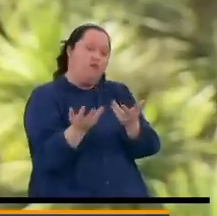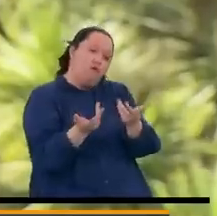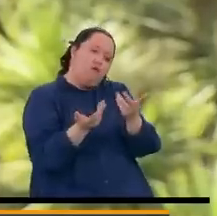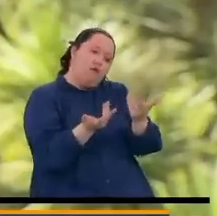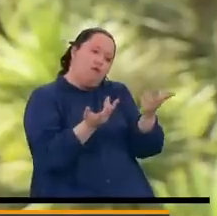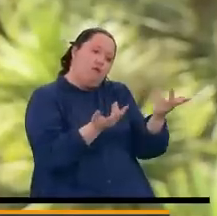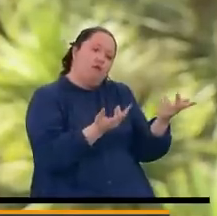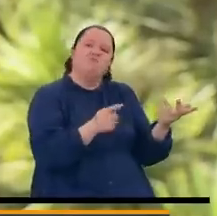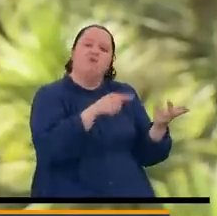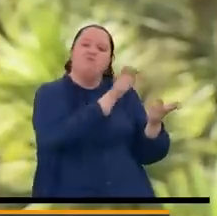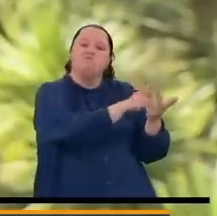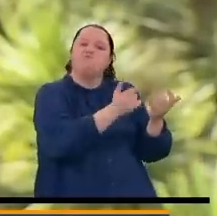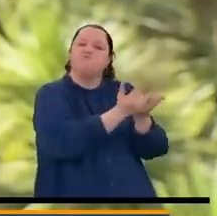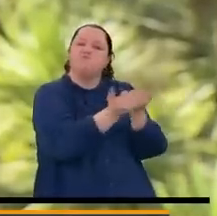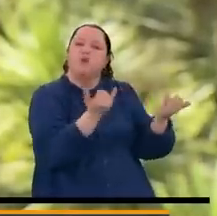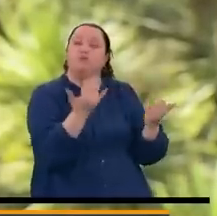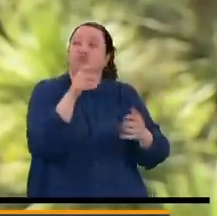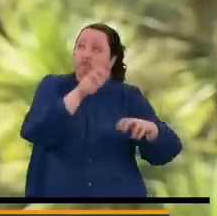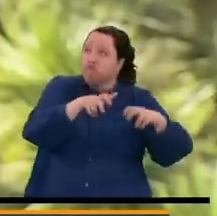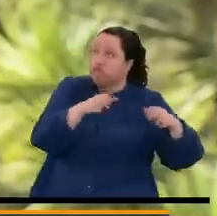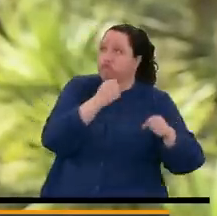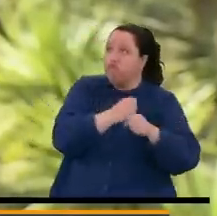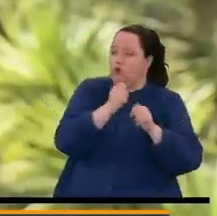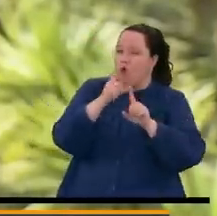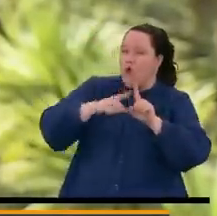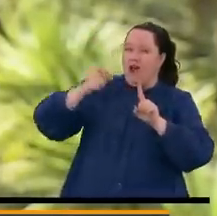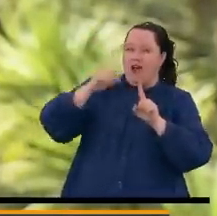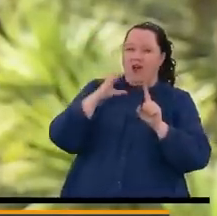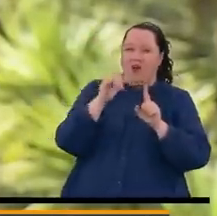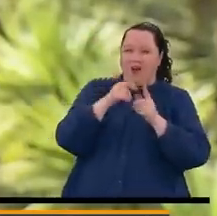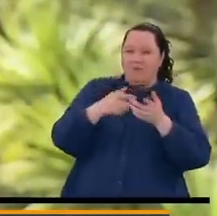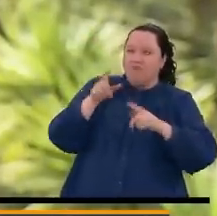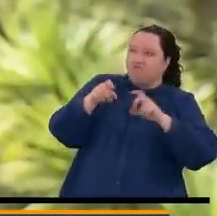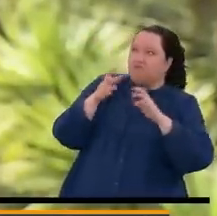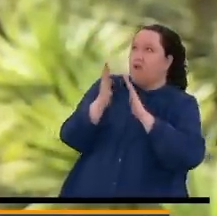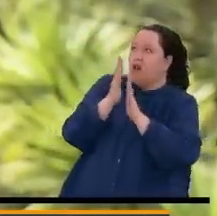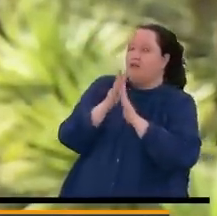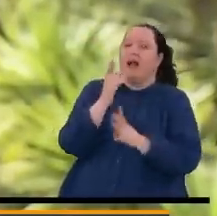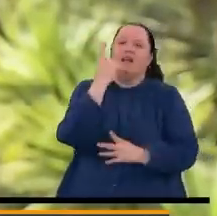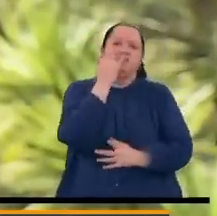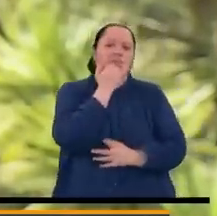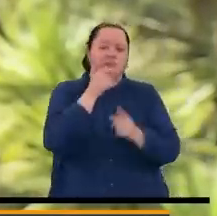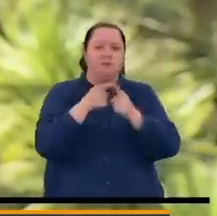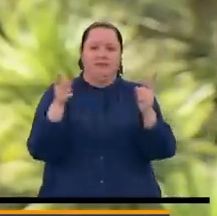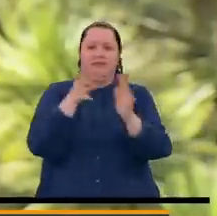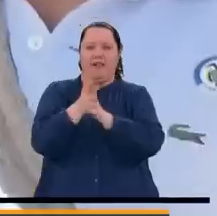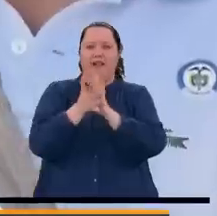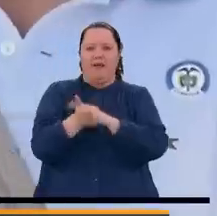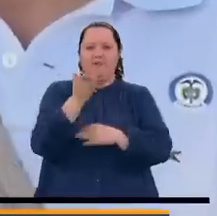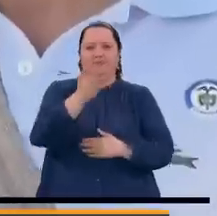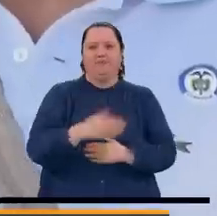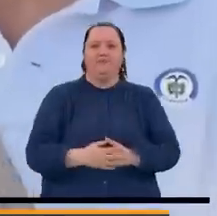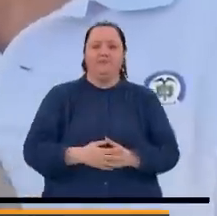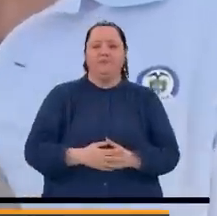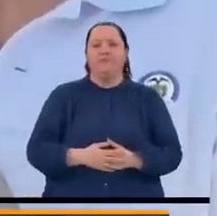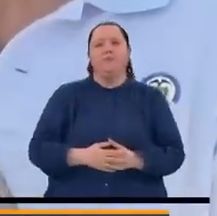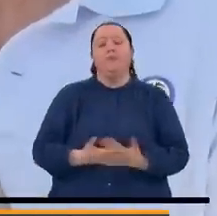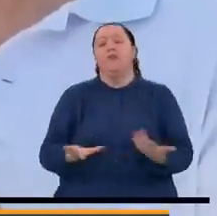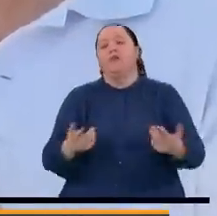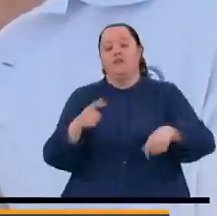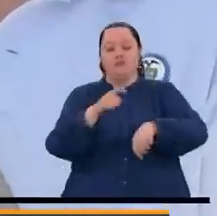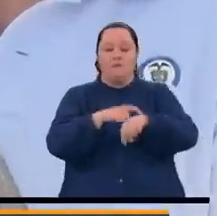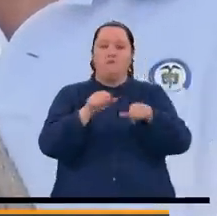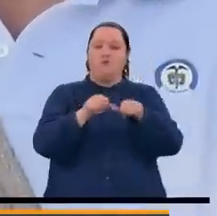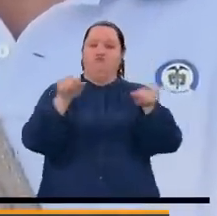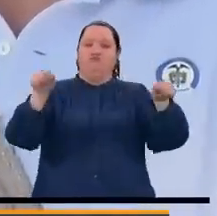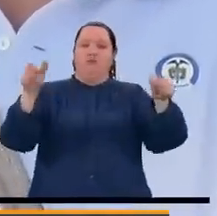escuchó las voces de los cultivadores de hoja de coca. Esto fue lo que pasó el día de ayer. Se establece un periodo en